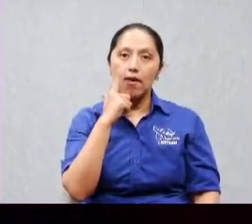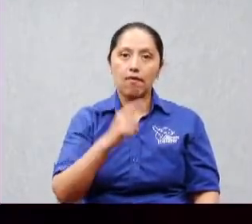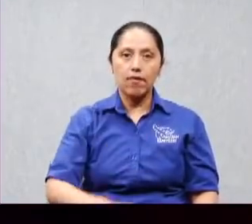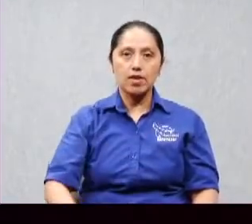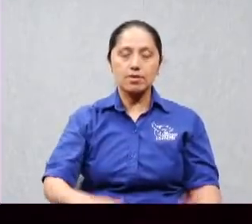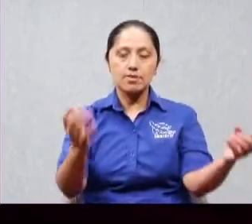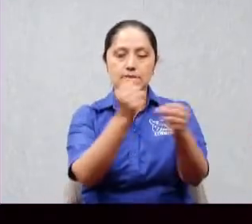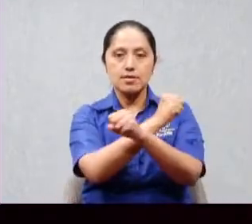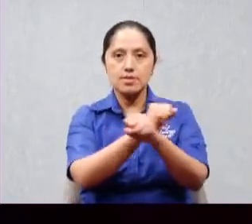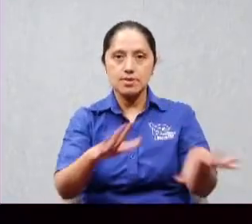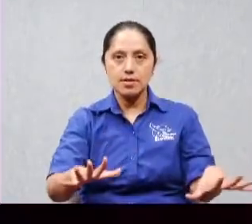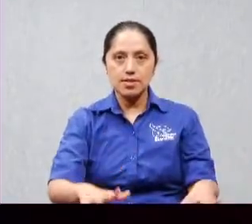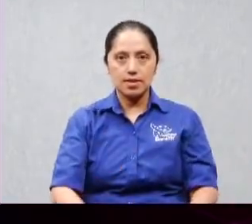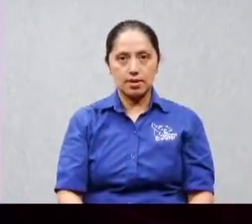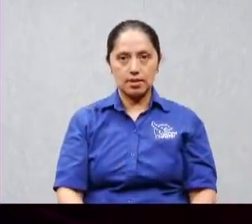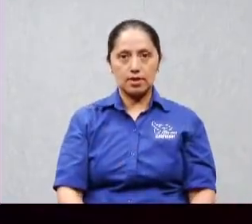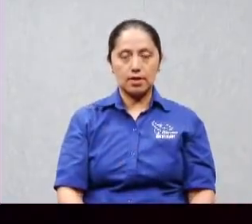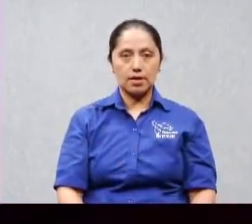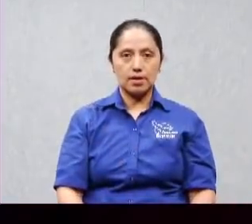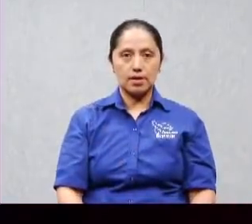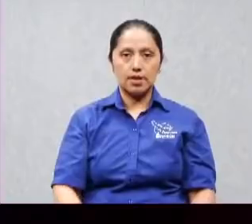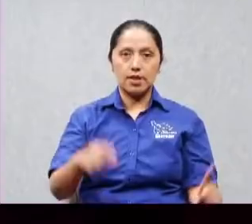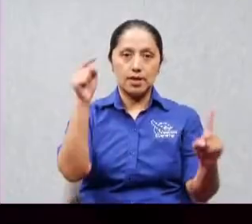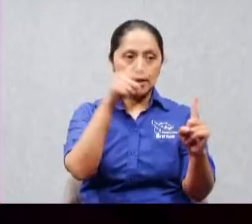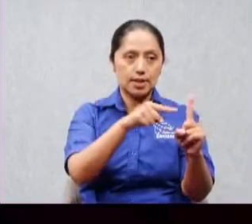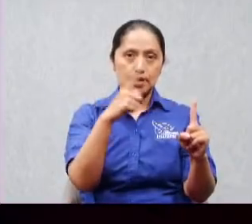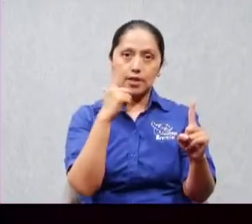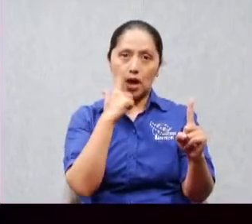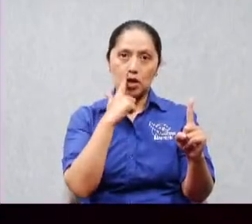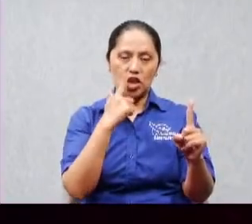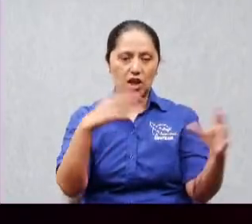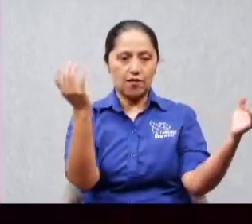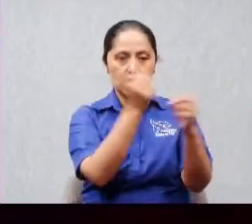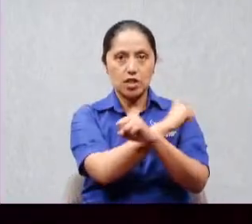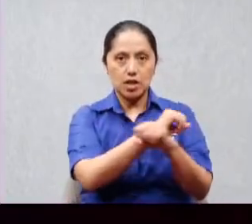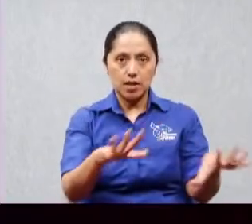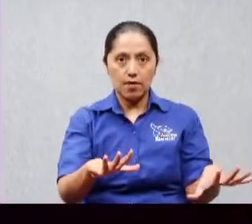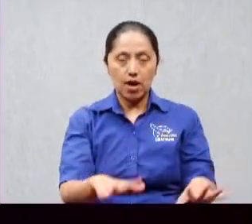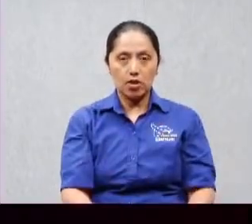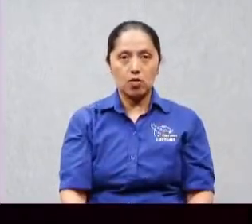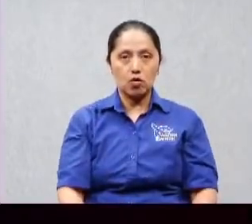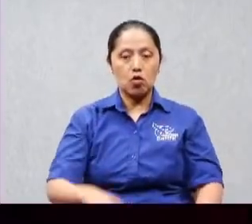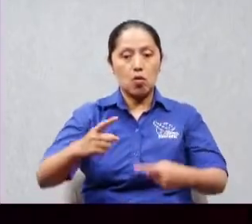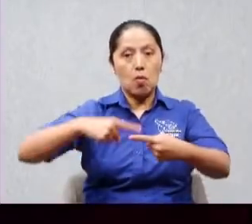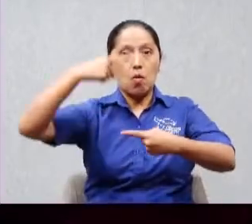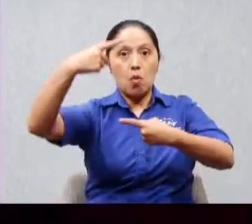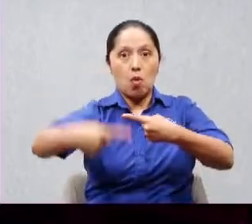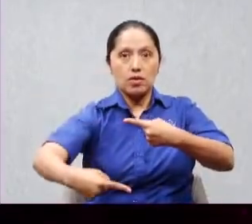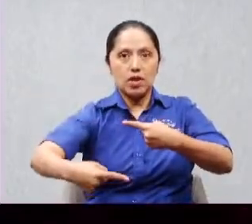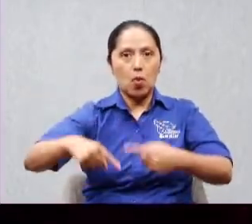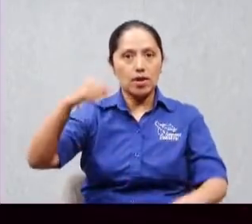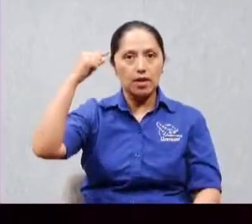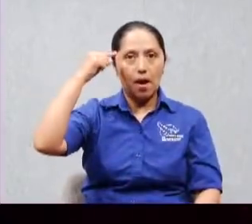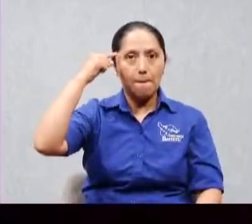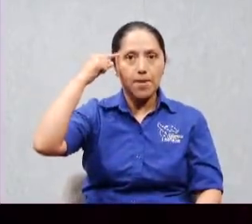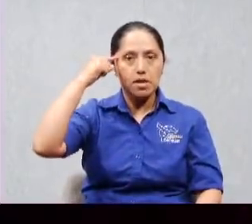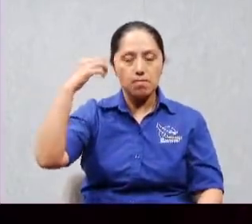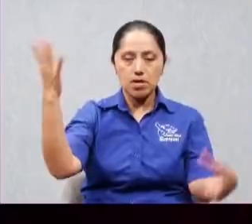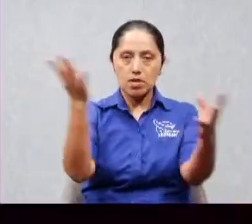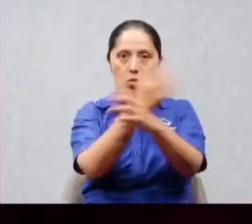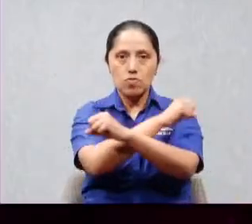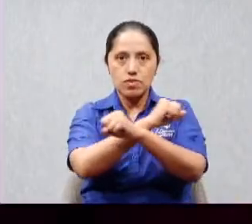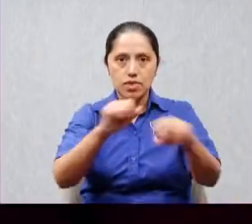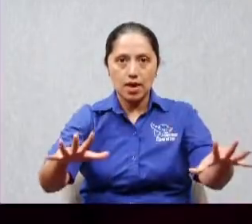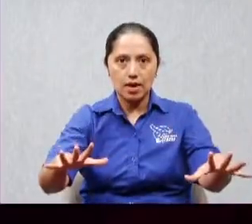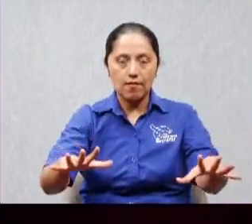Si derribamos jefes vamos a estar derribando pensamientos pero más que todo si